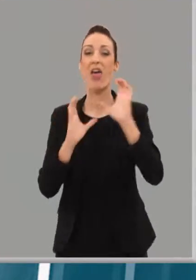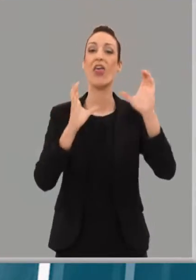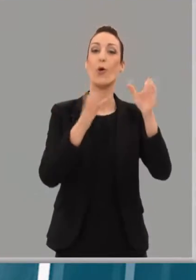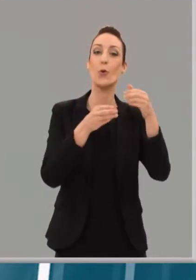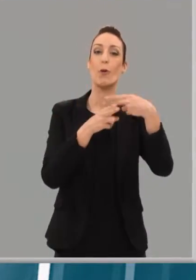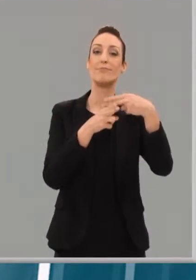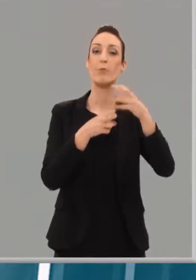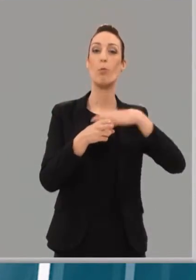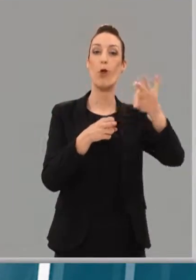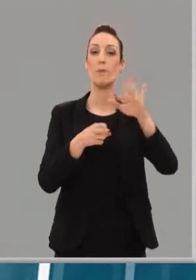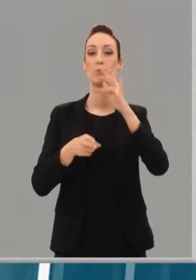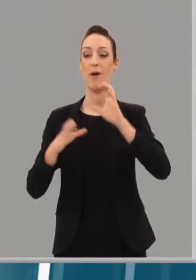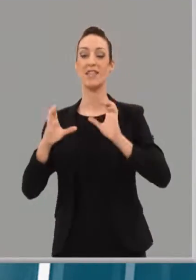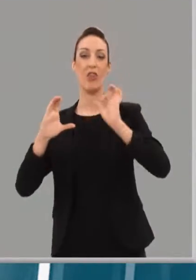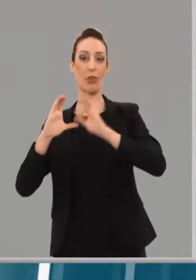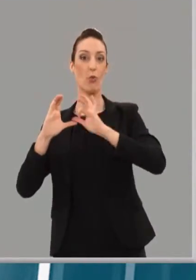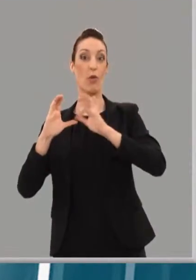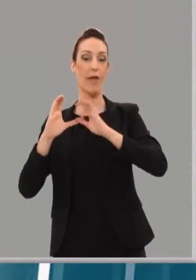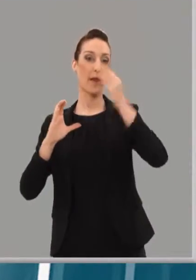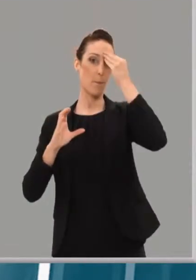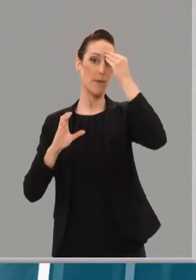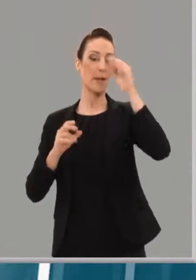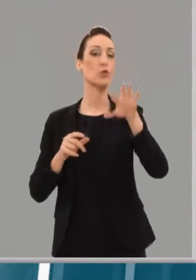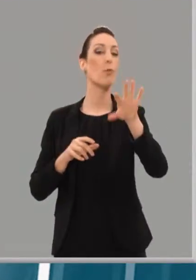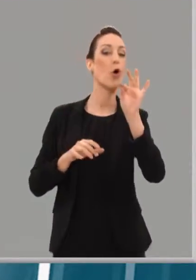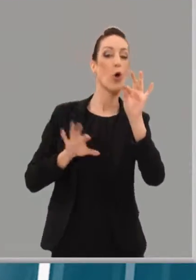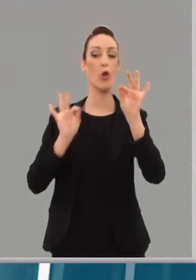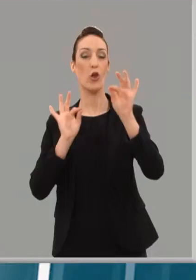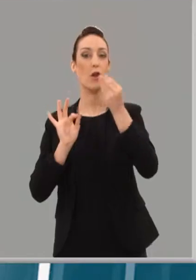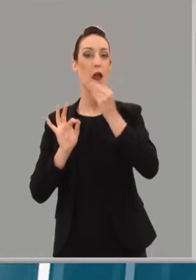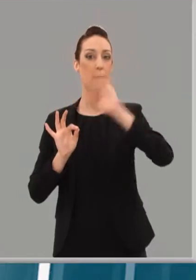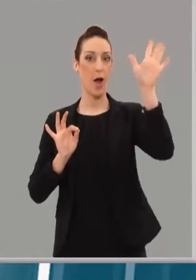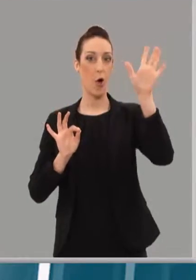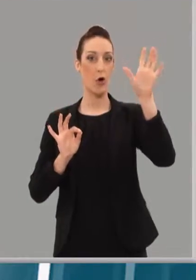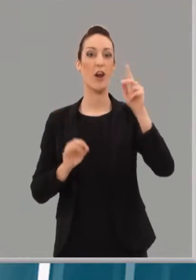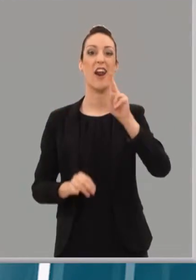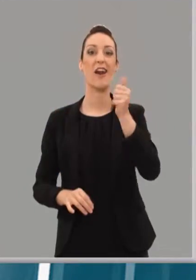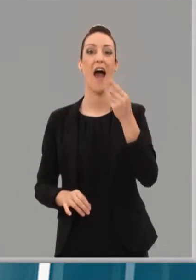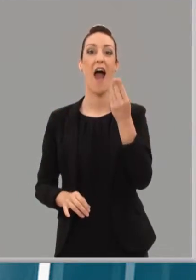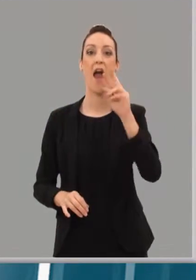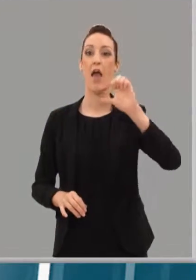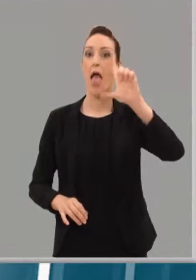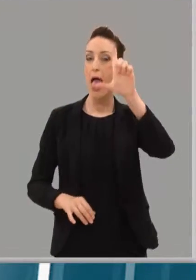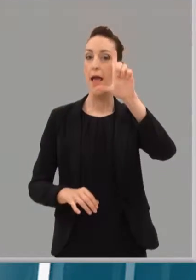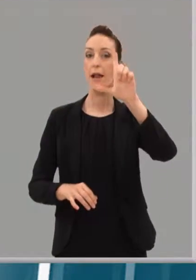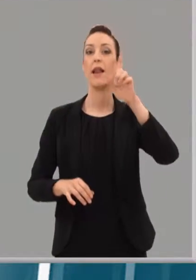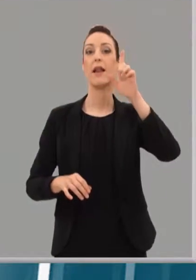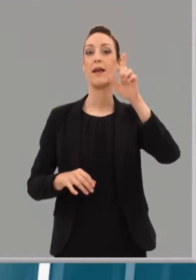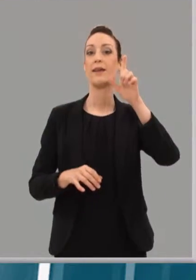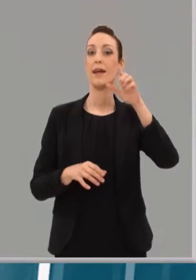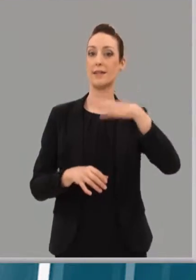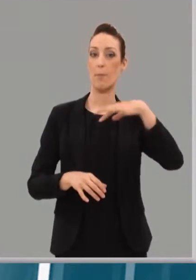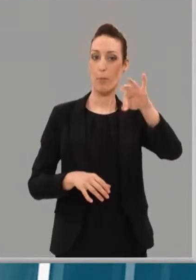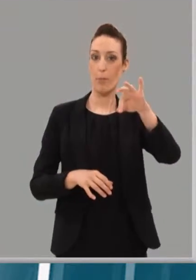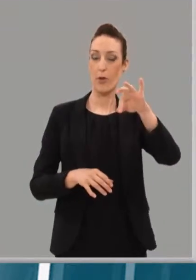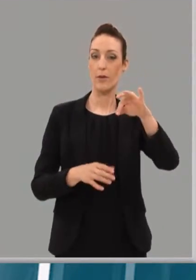se han postulado ya como la mejor opción. Raquel Romero con la apuesta firme de entrar en el gobierno. Bueno, Ciudadanos, sin cerrarse